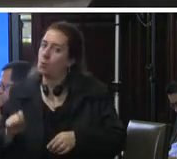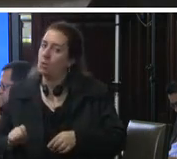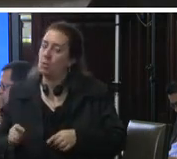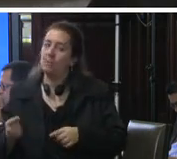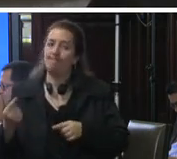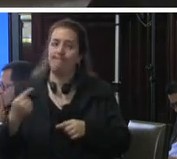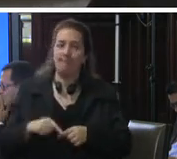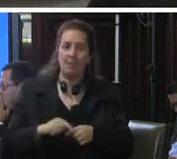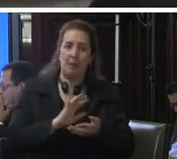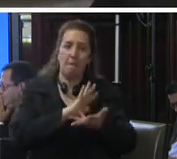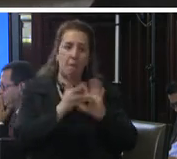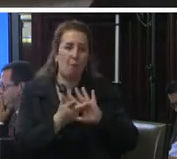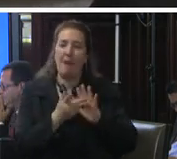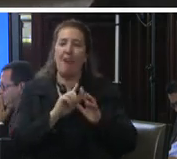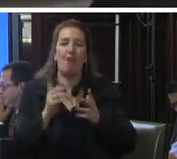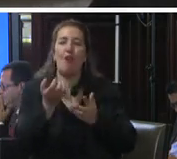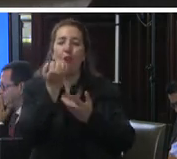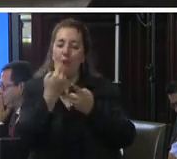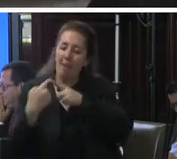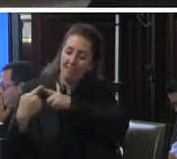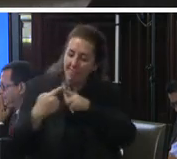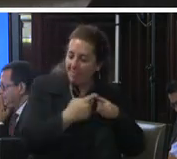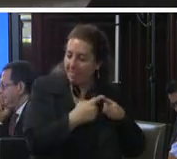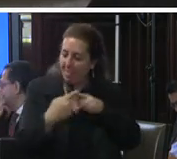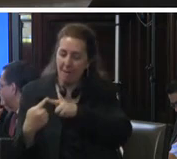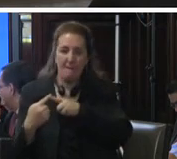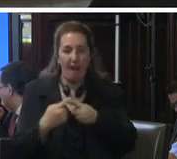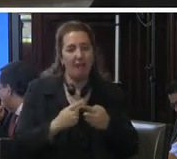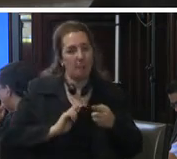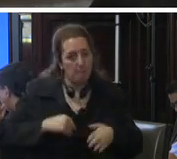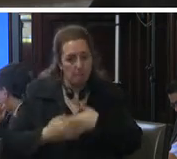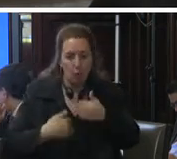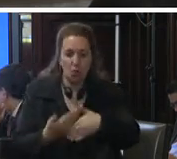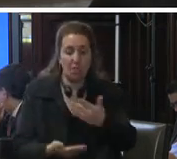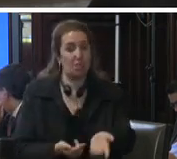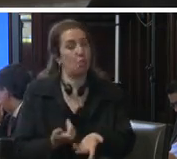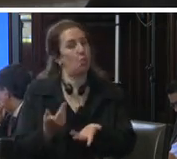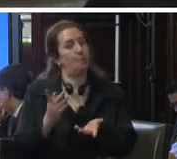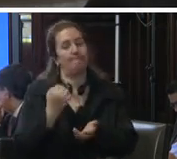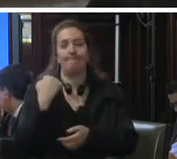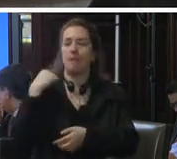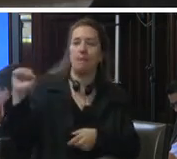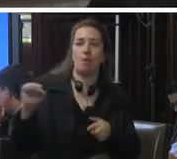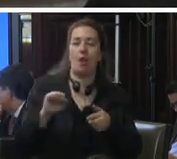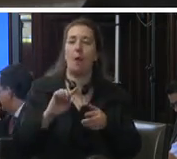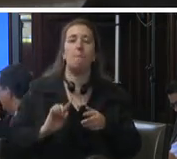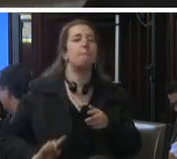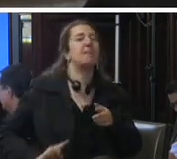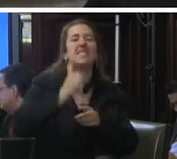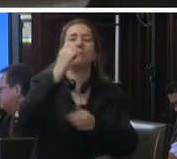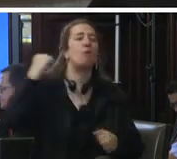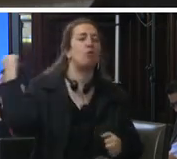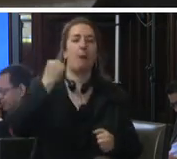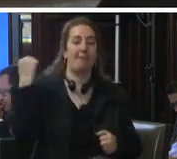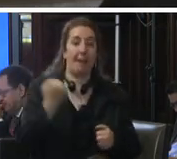un debate entre las partes y resulta en una violación directa a uno de los principios del sistema acusatorio la contradicción